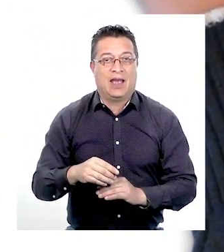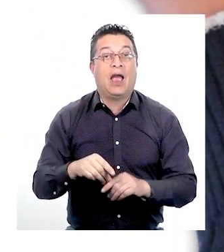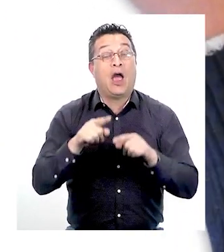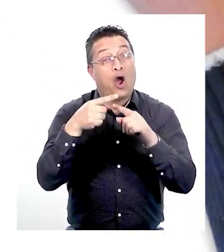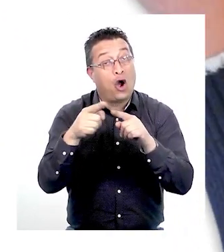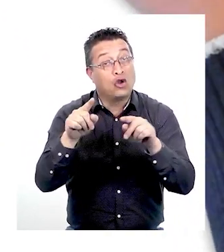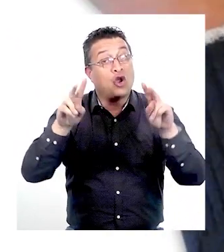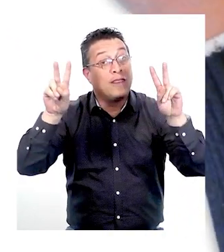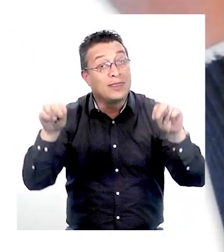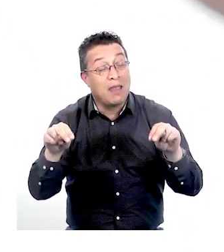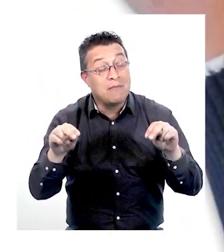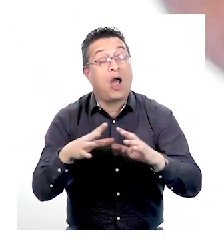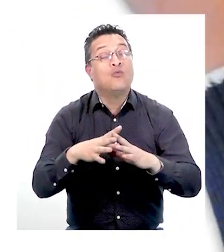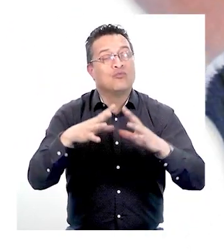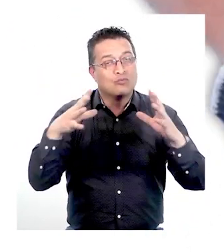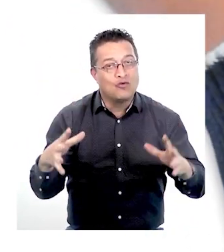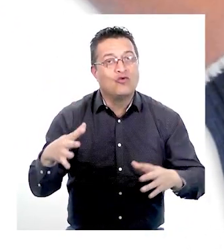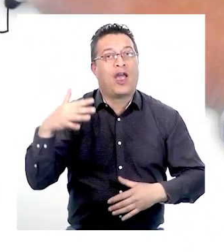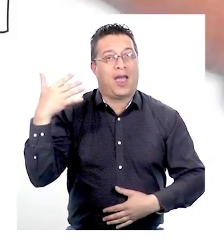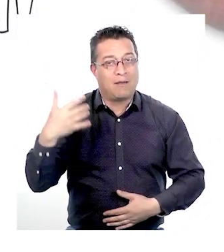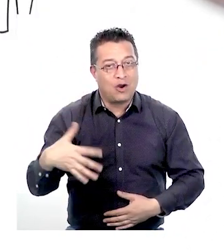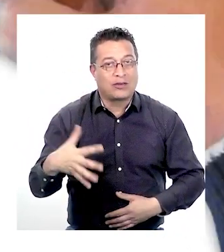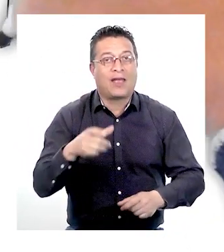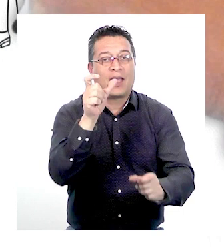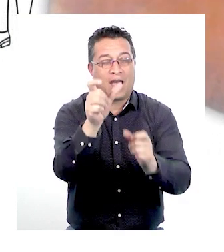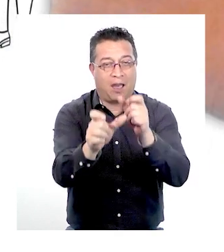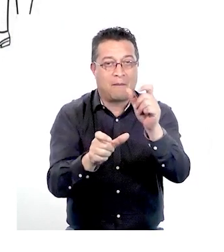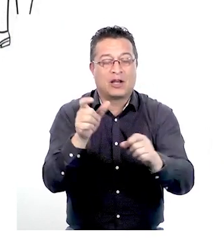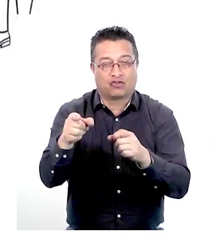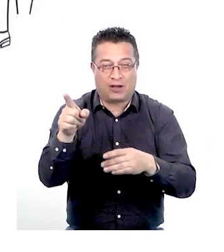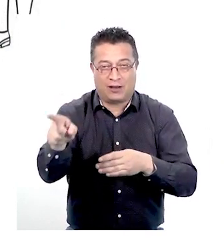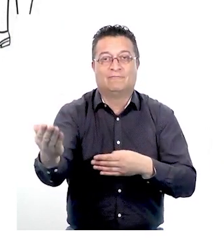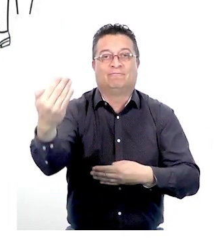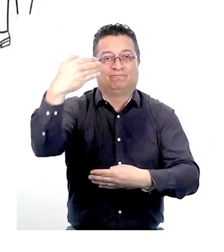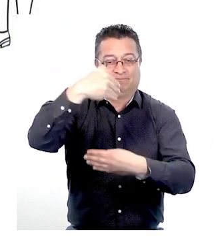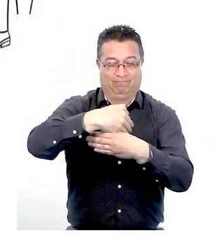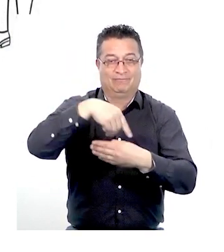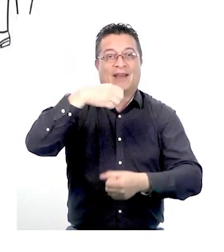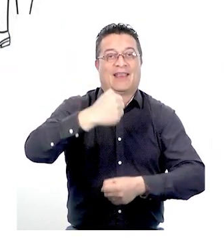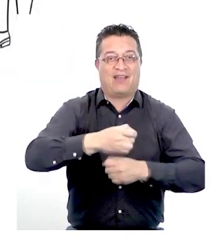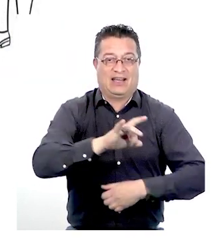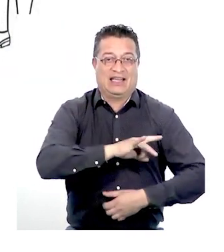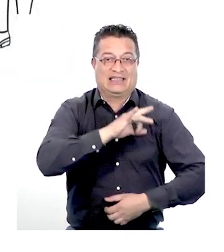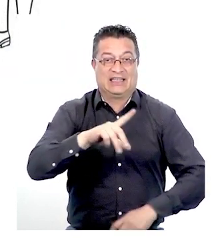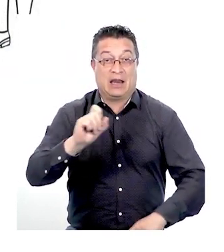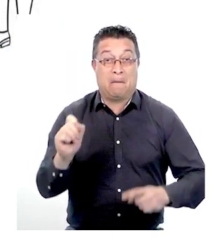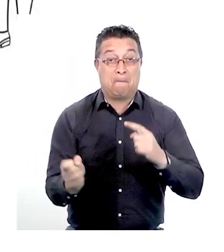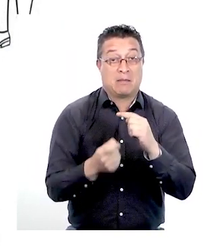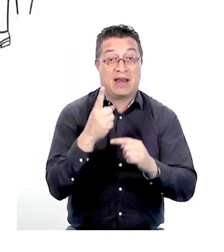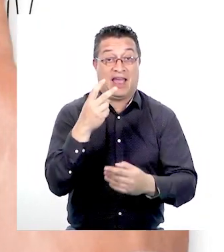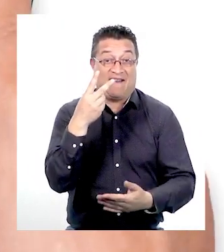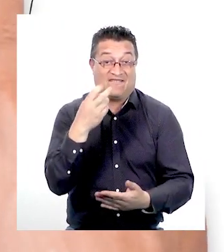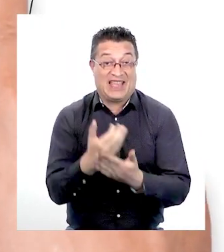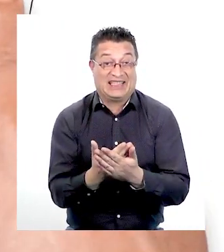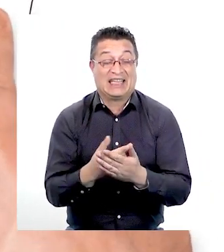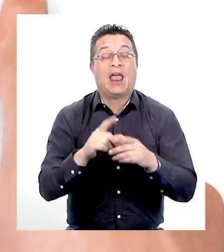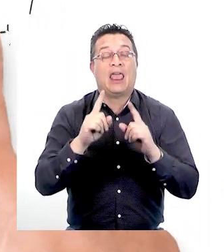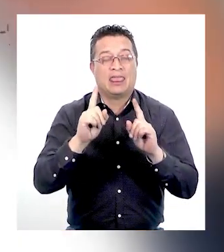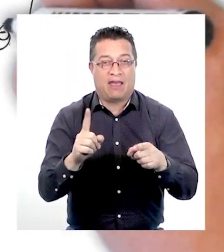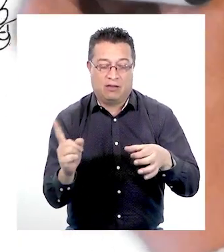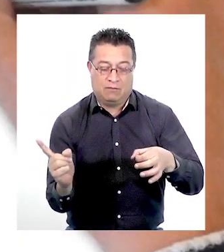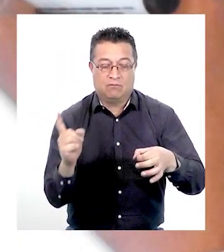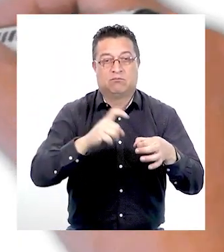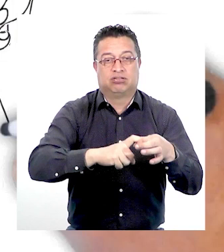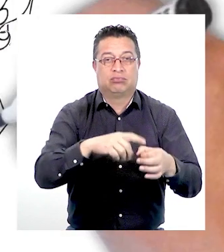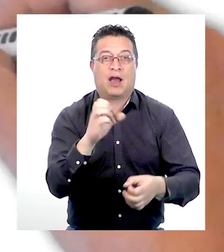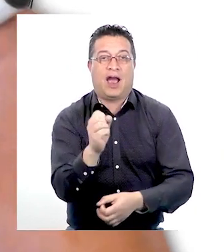Y otro tema es que es muy importante para personas que llegan a trabajar a Chile por primera vez y que tendrán que